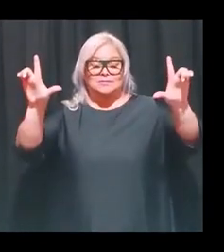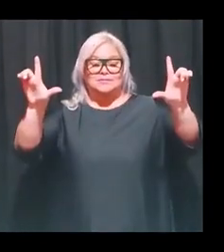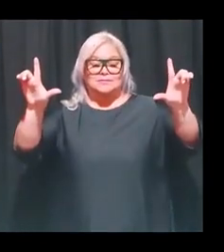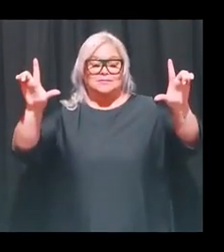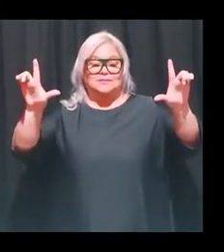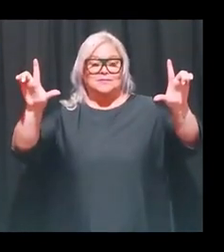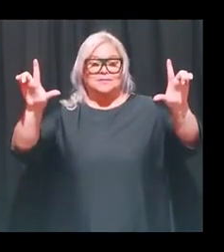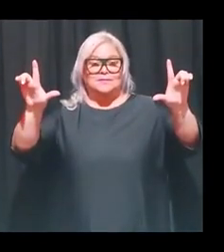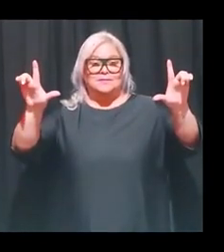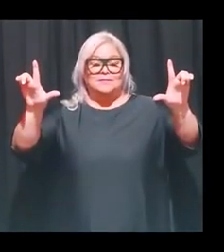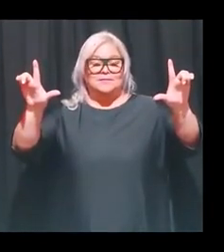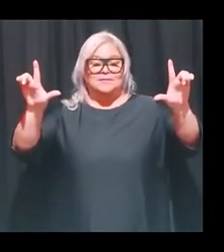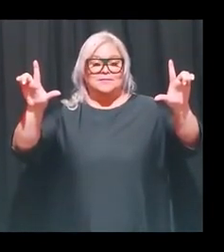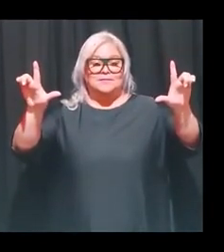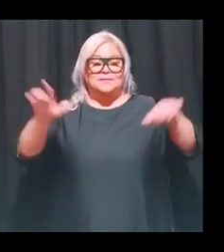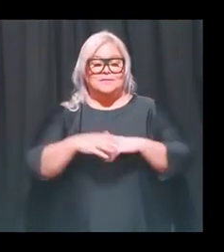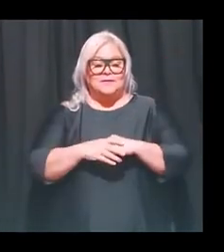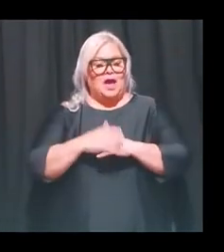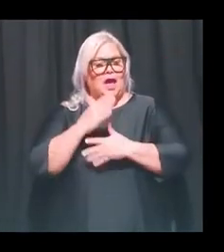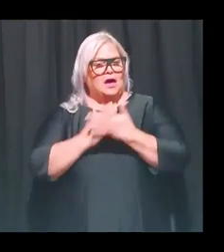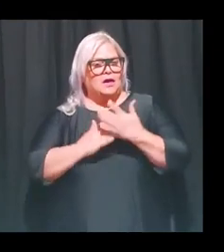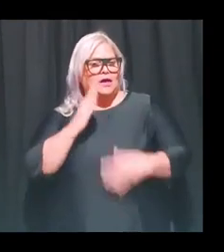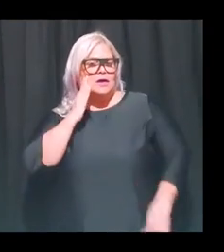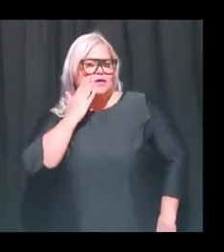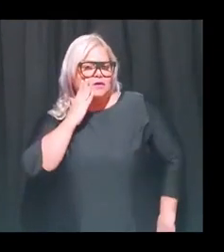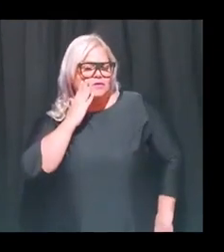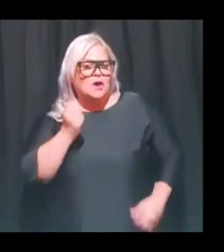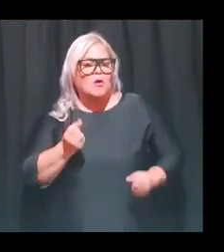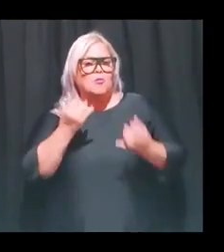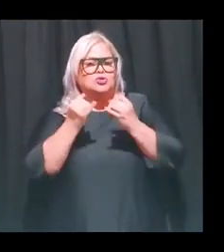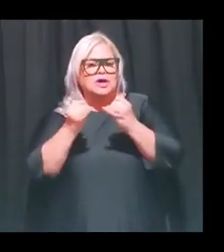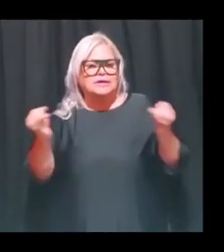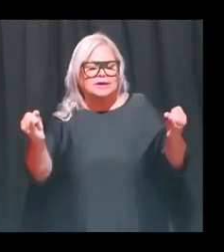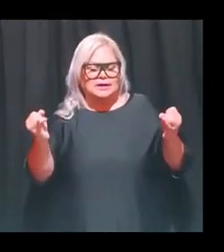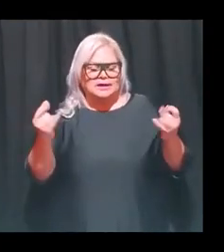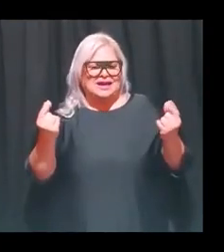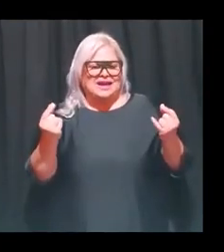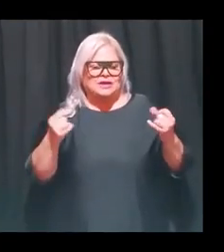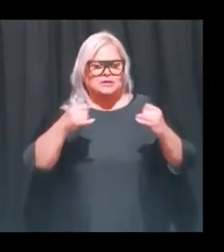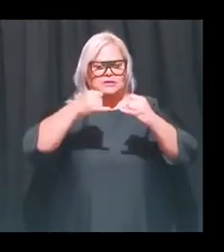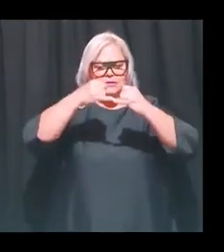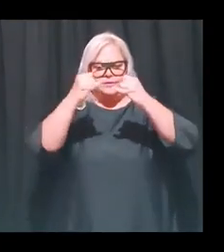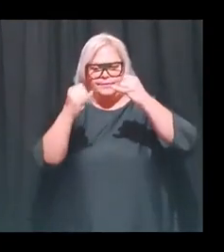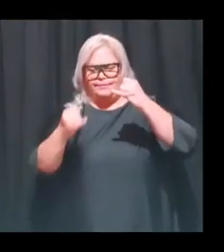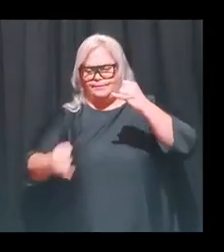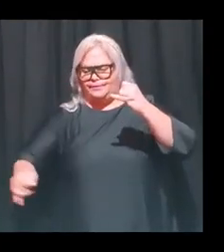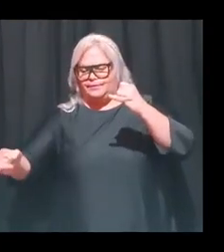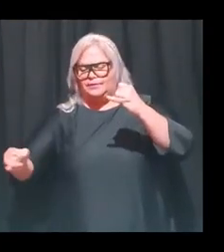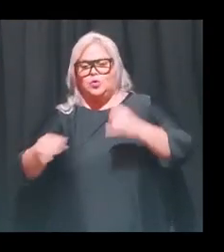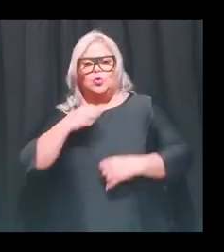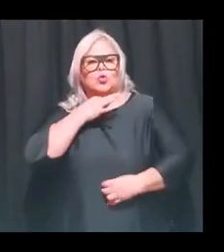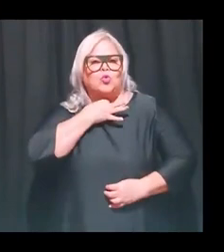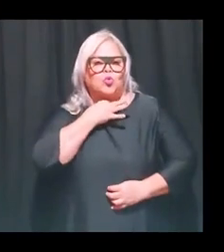esta categoría pues hay algo en común que es que muchas de las líneas están en bajada, ¿no? Y es curioso porque